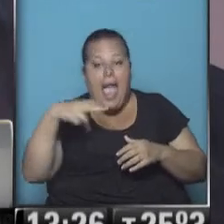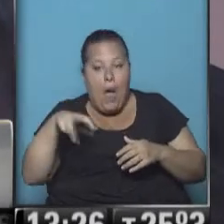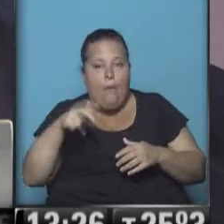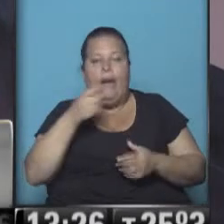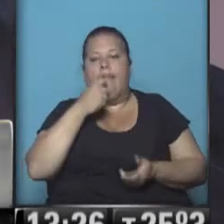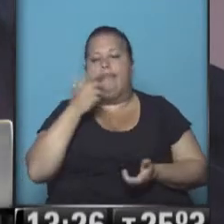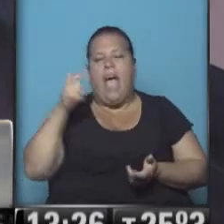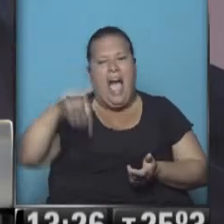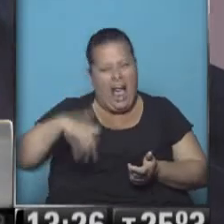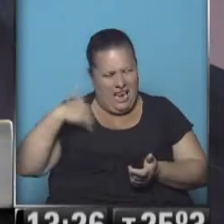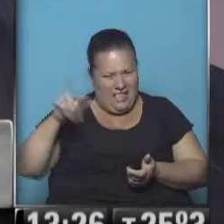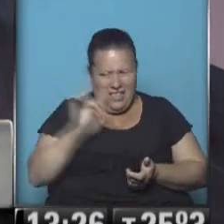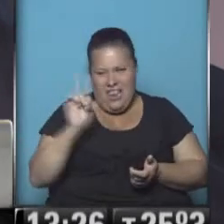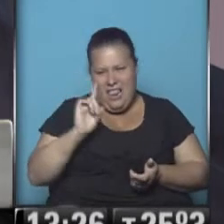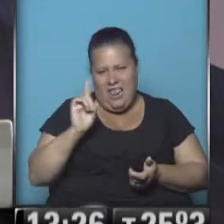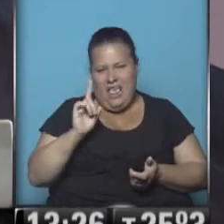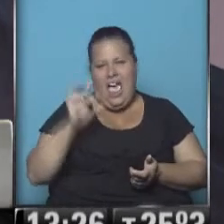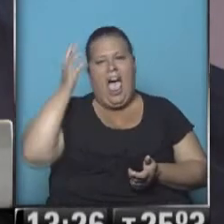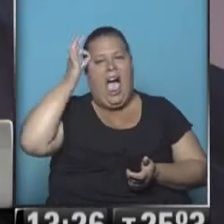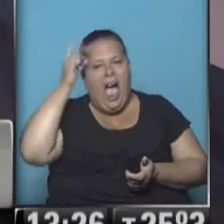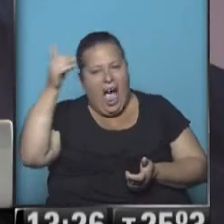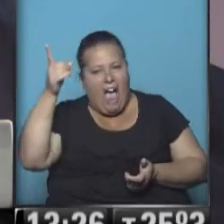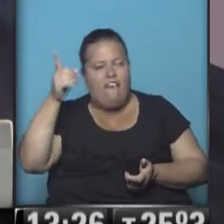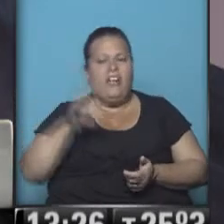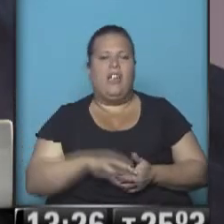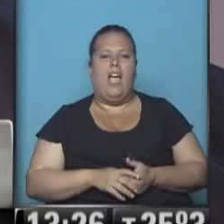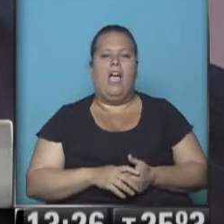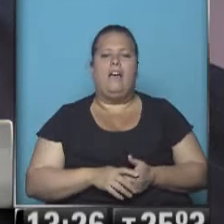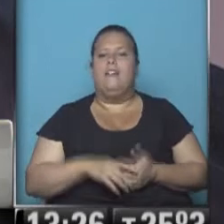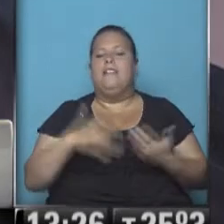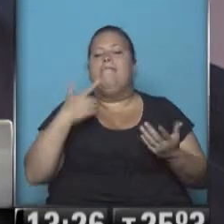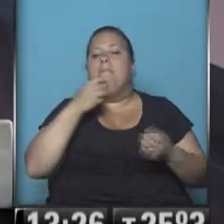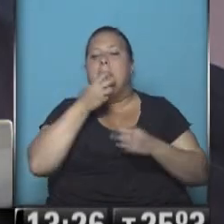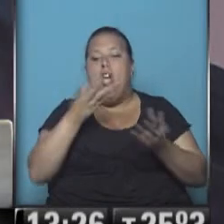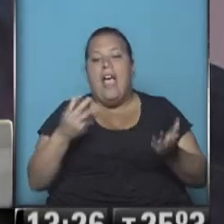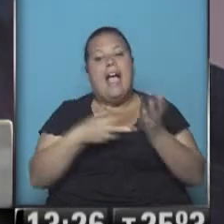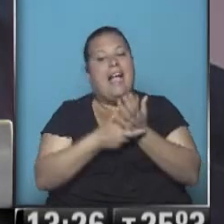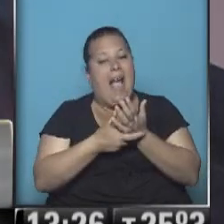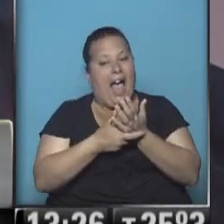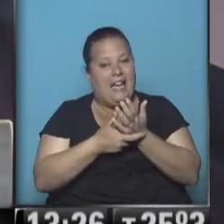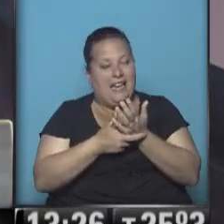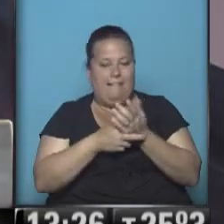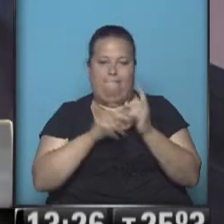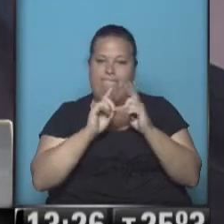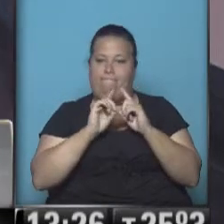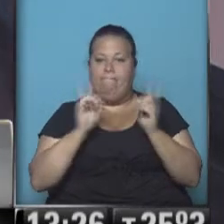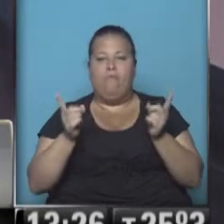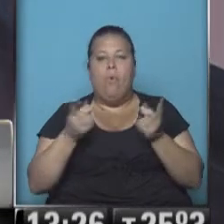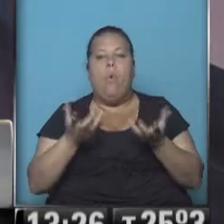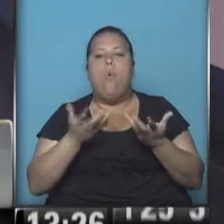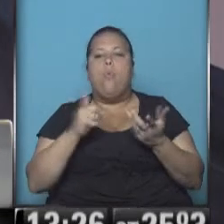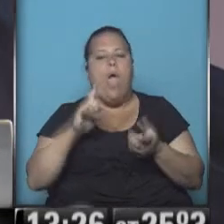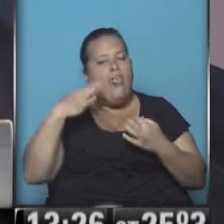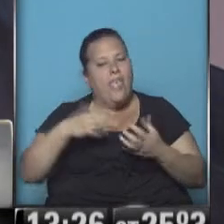hablando no de acá de Argentina, sino de África Occidental, lo que se recomienda es que la carne no esté cruda.